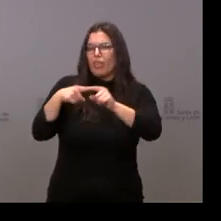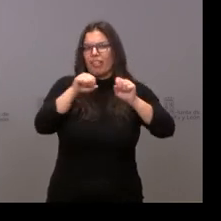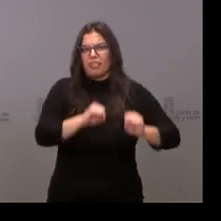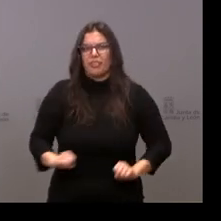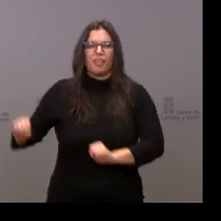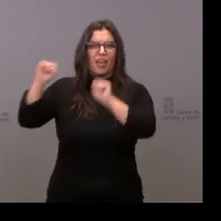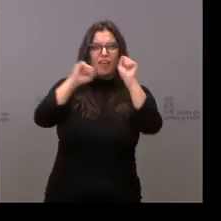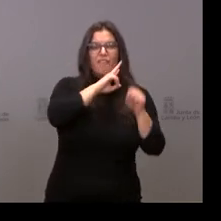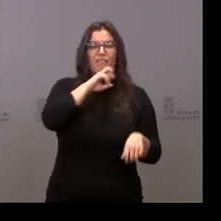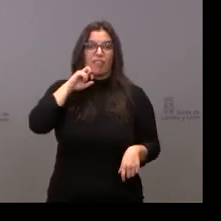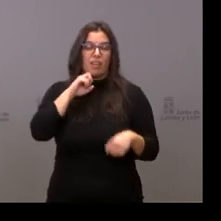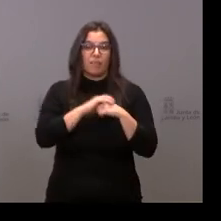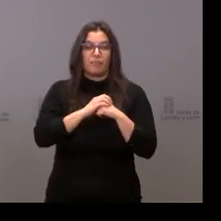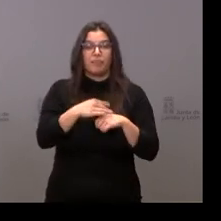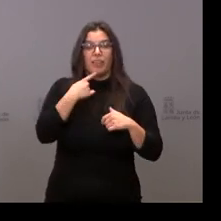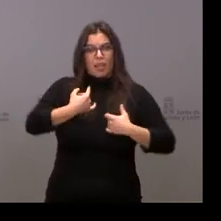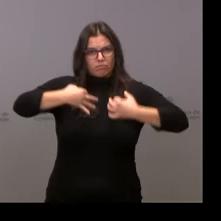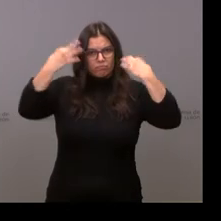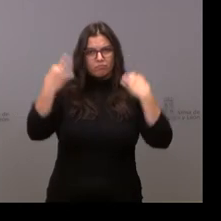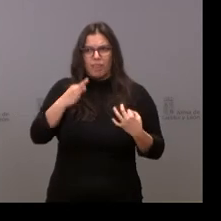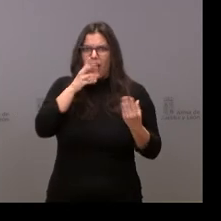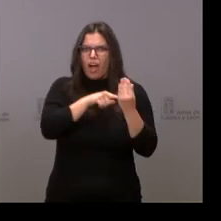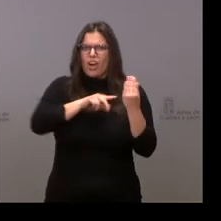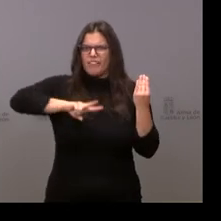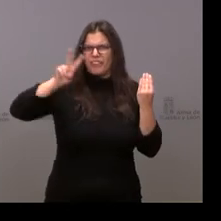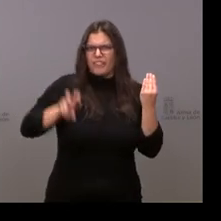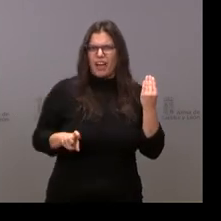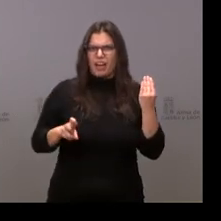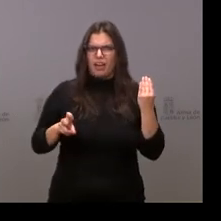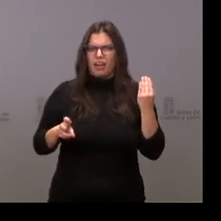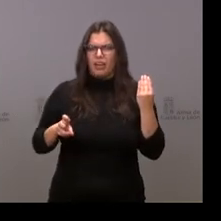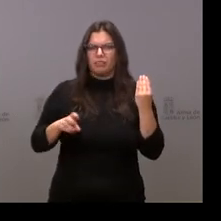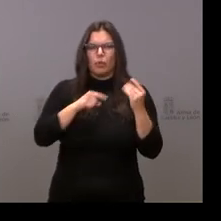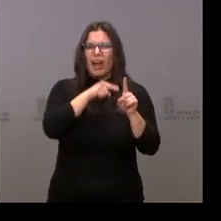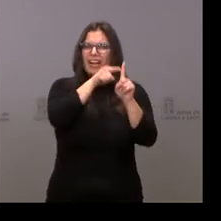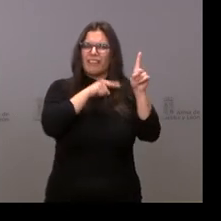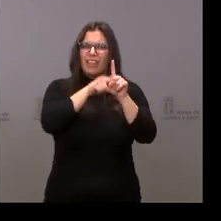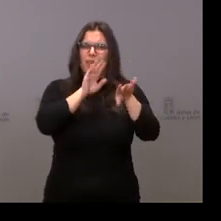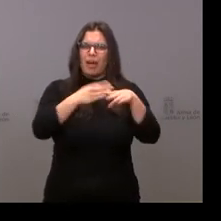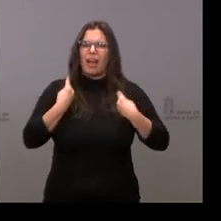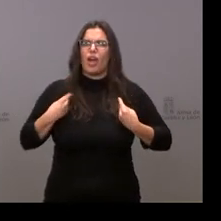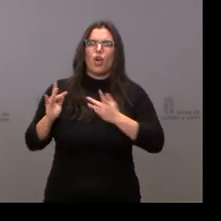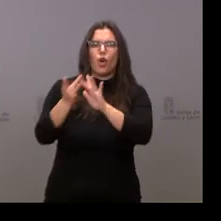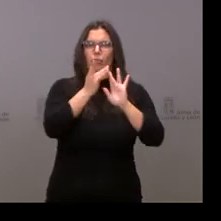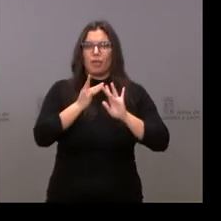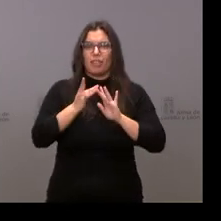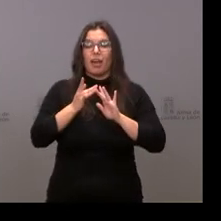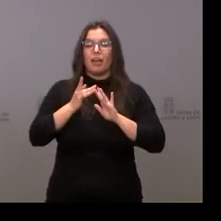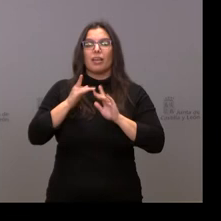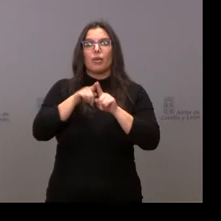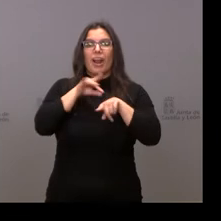proclamar la vigencia plena como marco de convivencia para nuestro futuro.